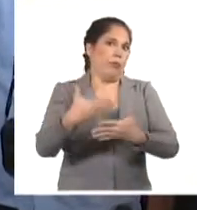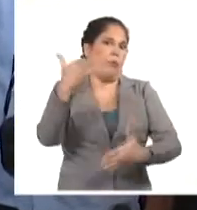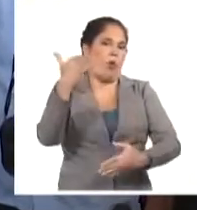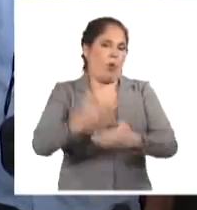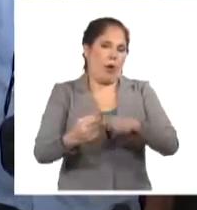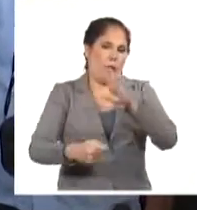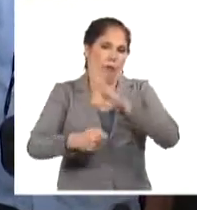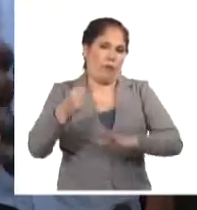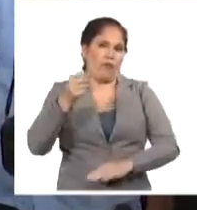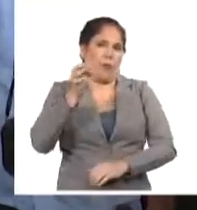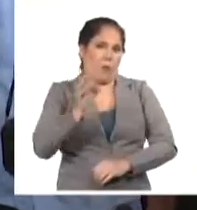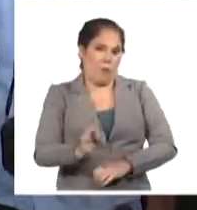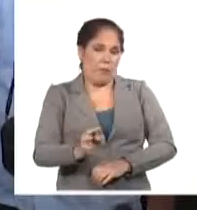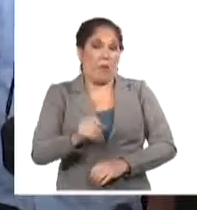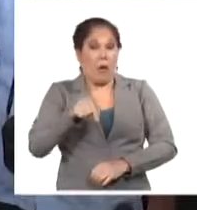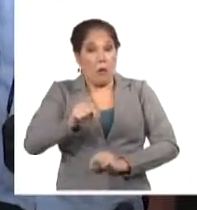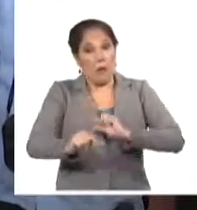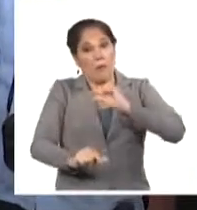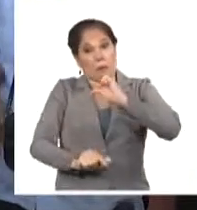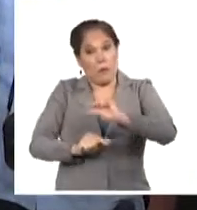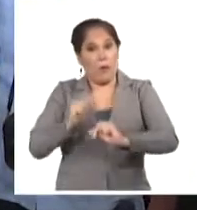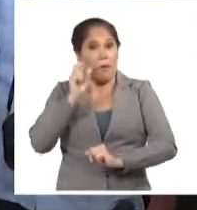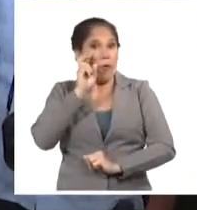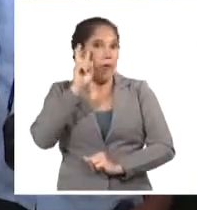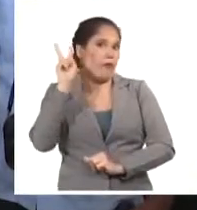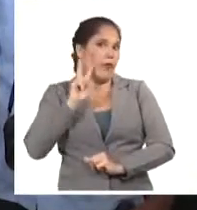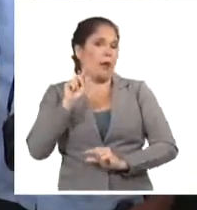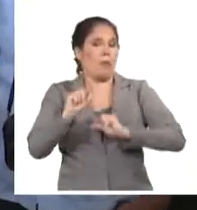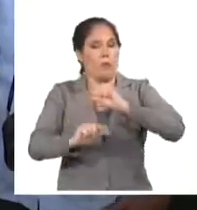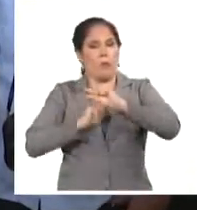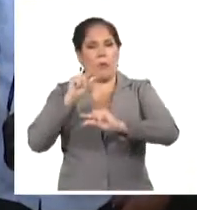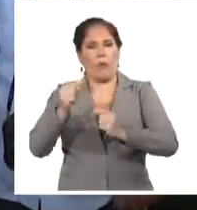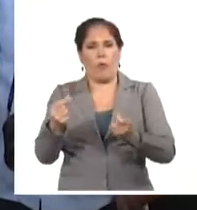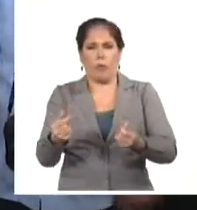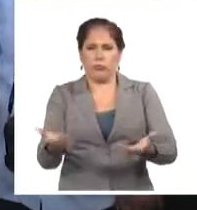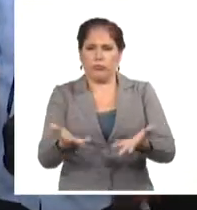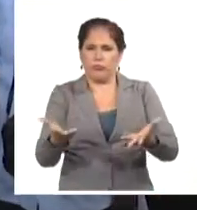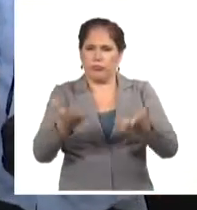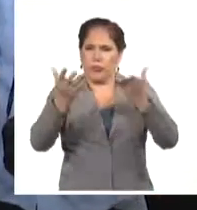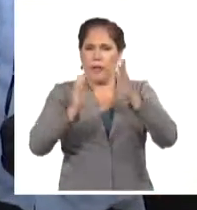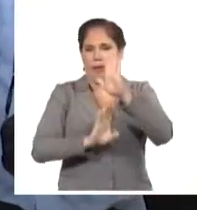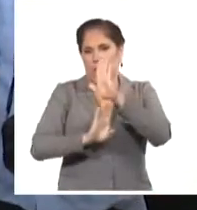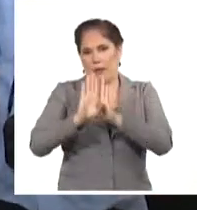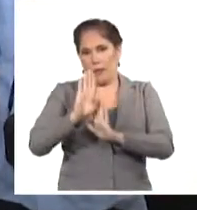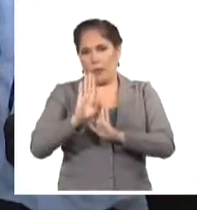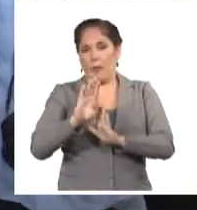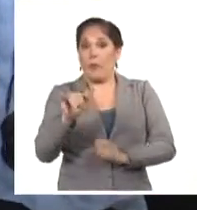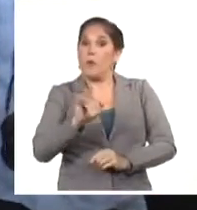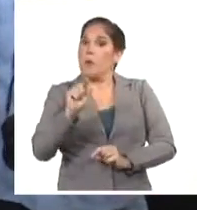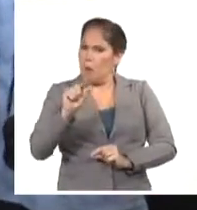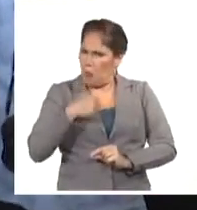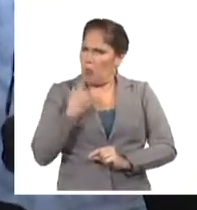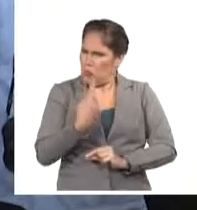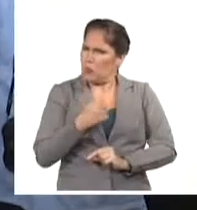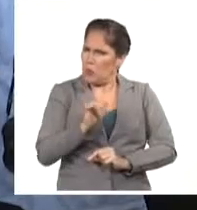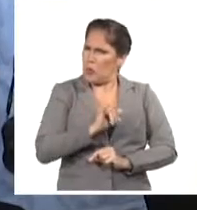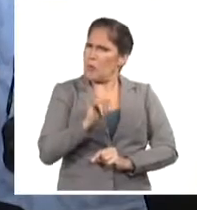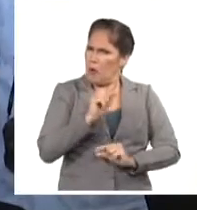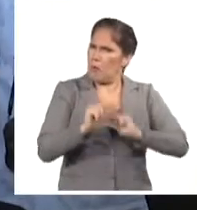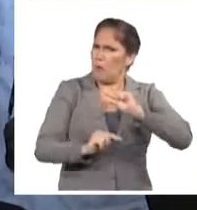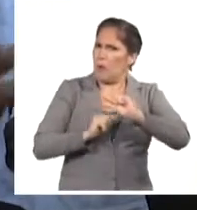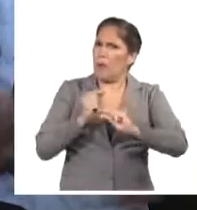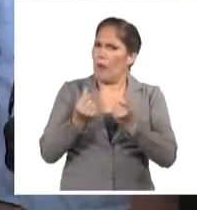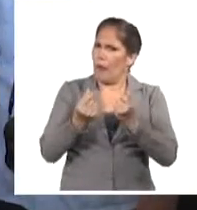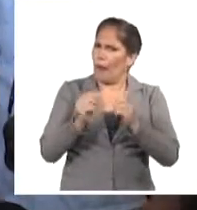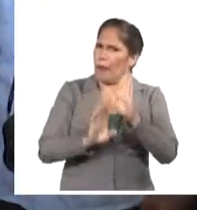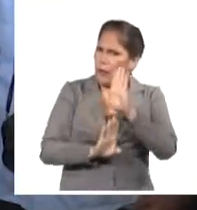Después Vietnam ha podido ir dando paso, como estamos nosotros ahora, dando paso con